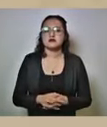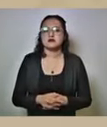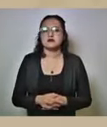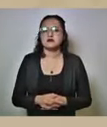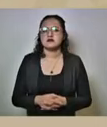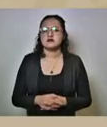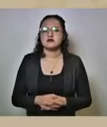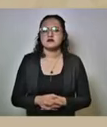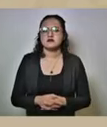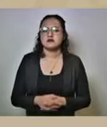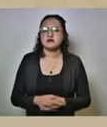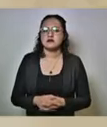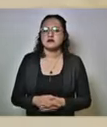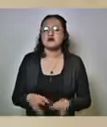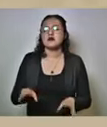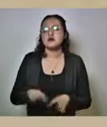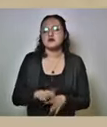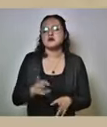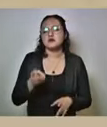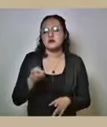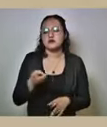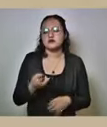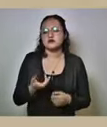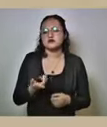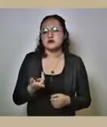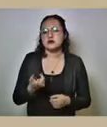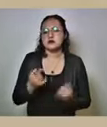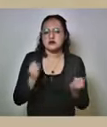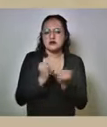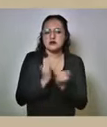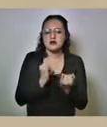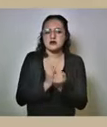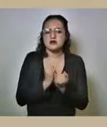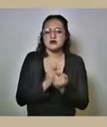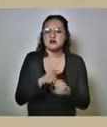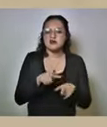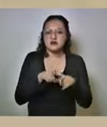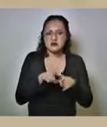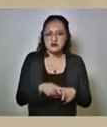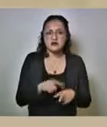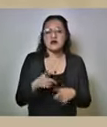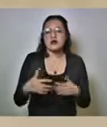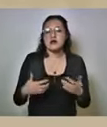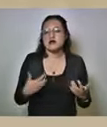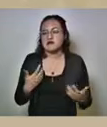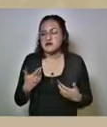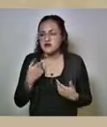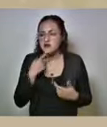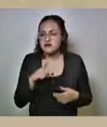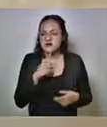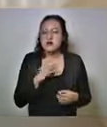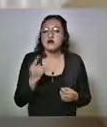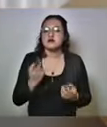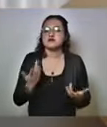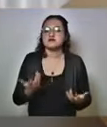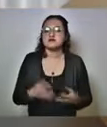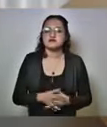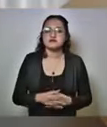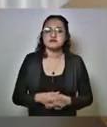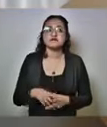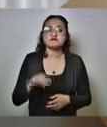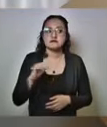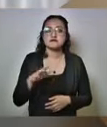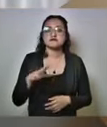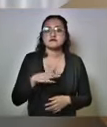precedente y por supuesto también estas acciones si van a continuar las quejas gobernador muchas gracias hay hasta